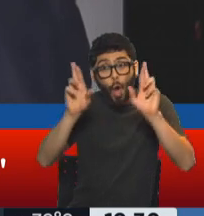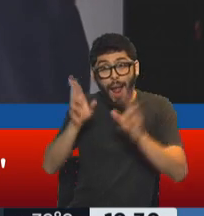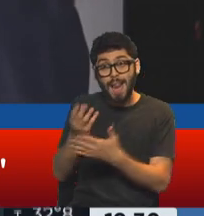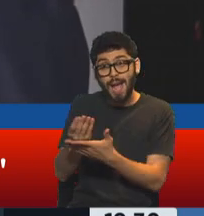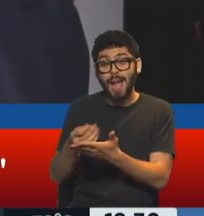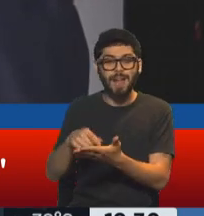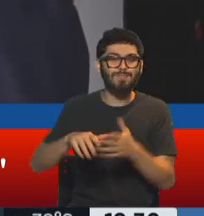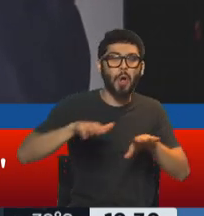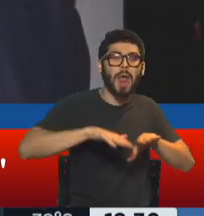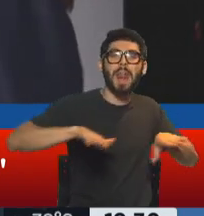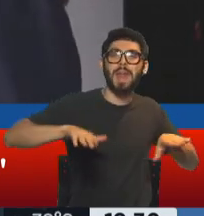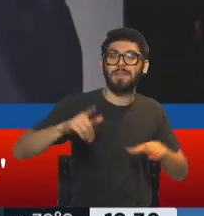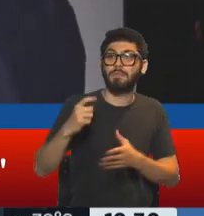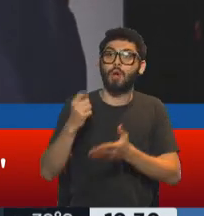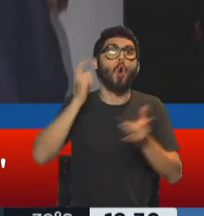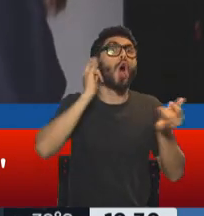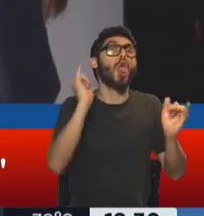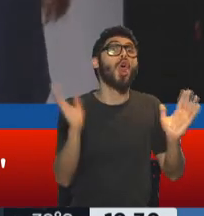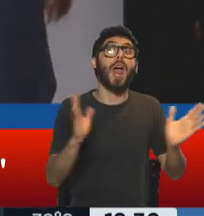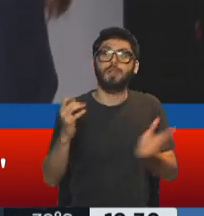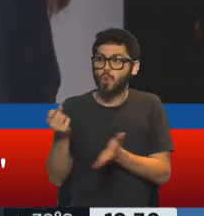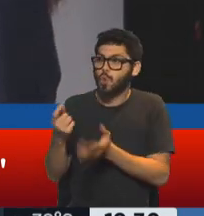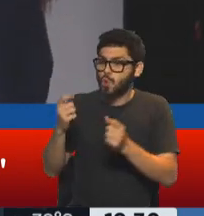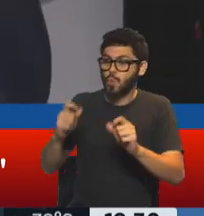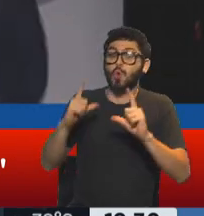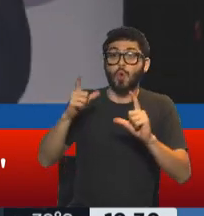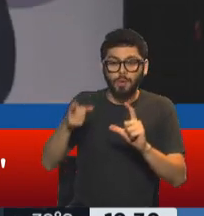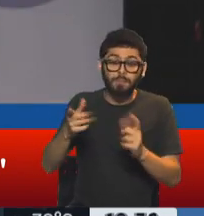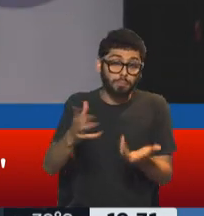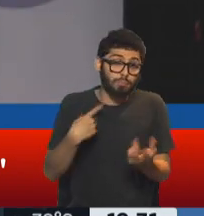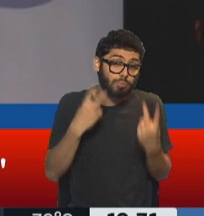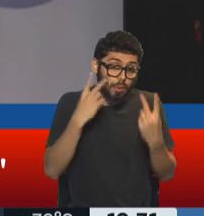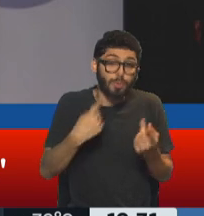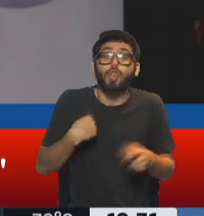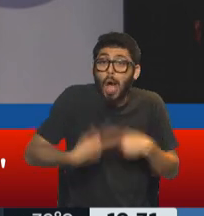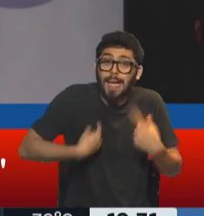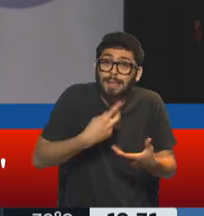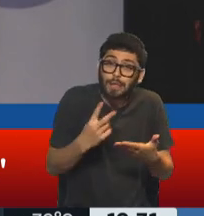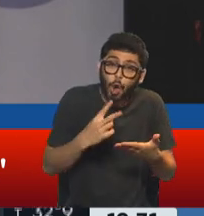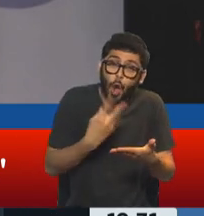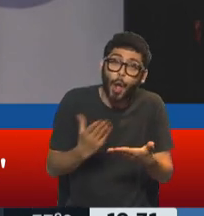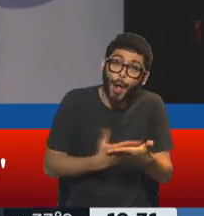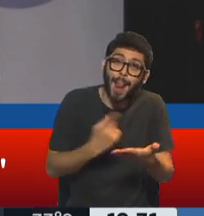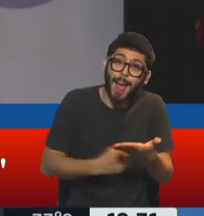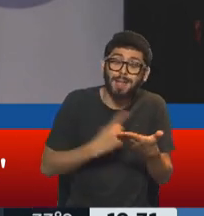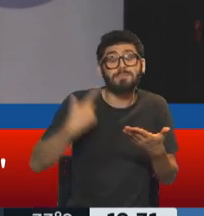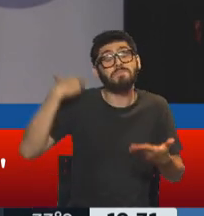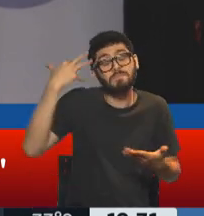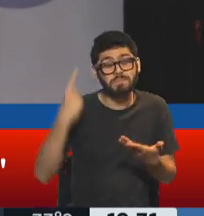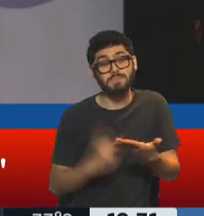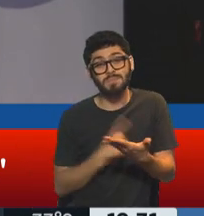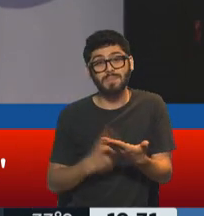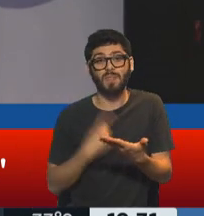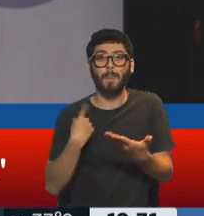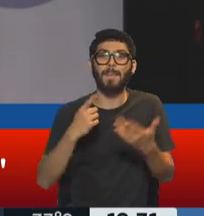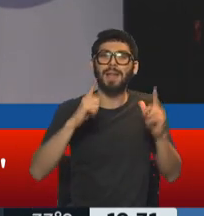nos marcaron la infancia, la adolescencia, y la verdad que tengo que reconocer que sigo leyendo a Mafalda de tanto en tanto, y muchos de